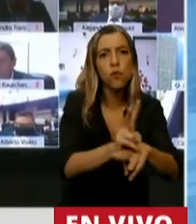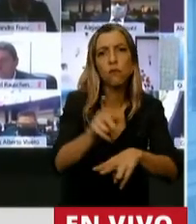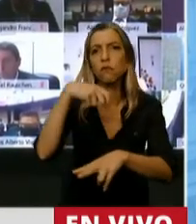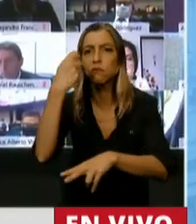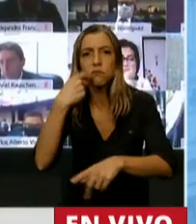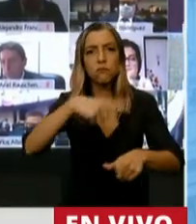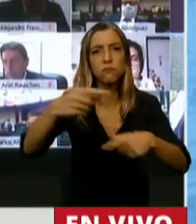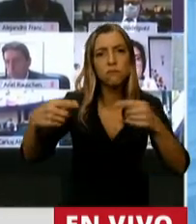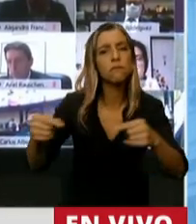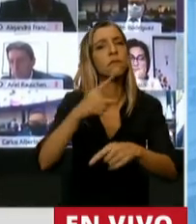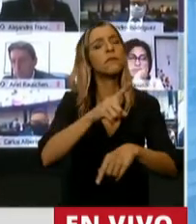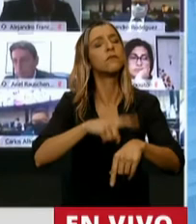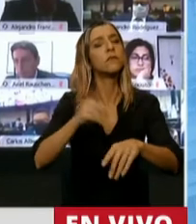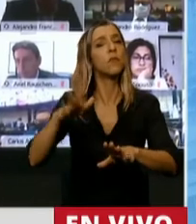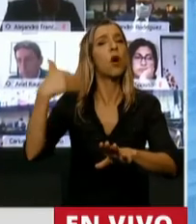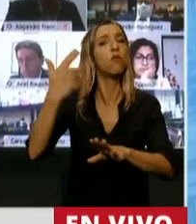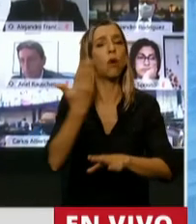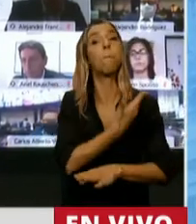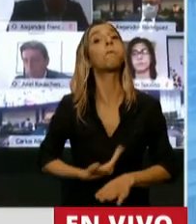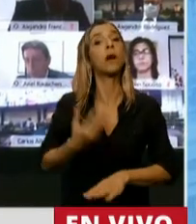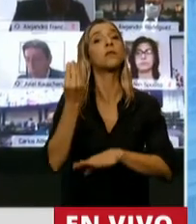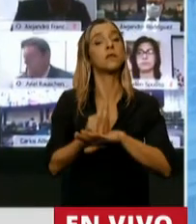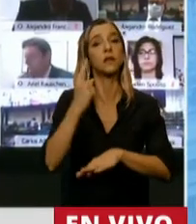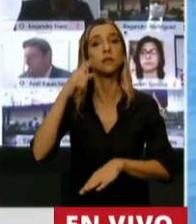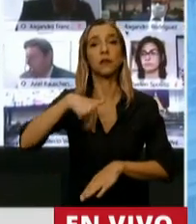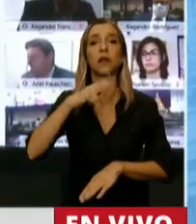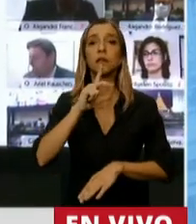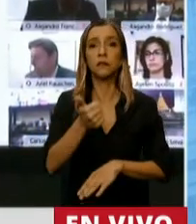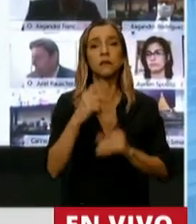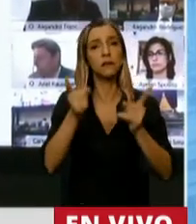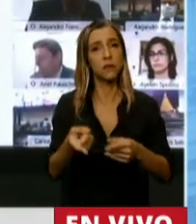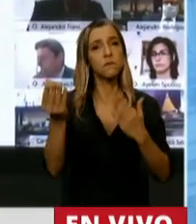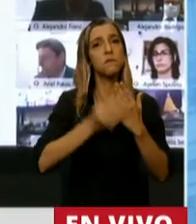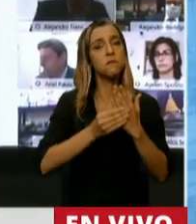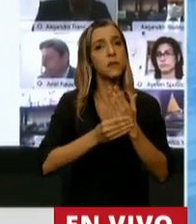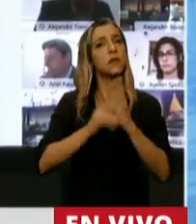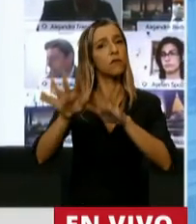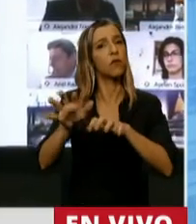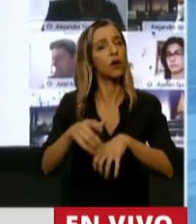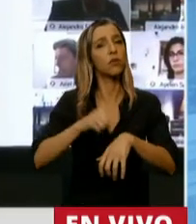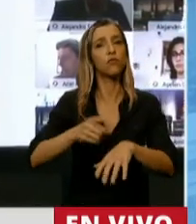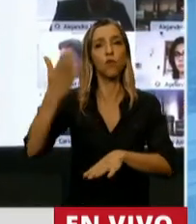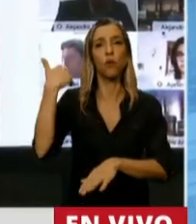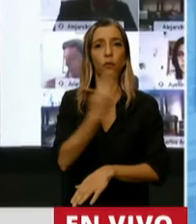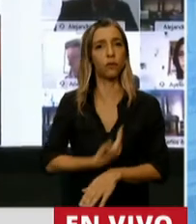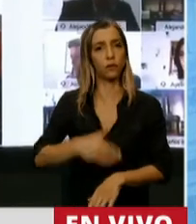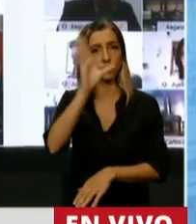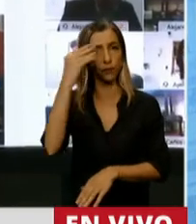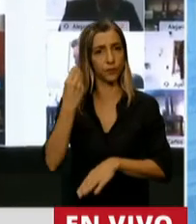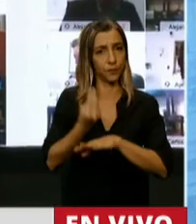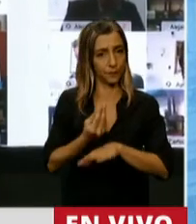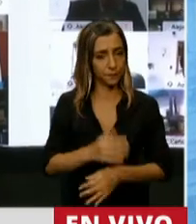llegando a la presidencia del INTA y a ser ministro de Agricultura en la gestión de Cristina Fernández de Kirchner.